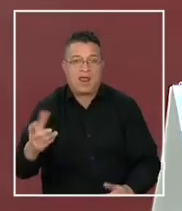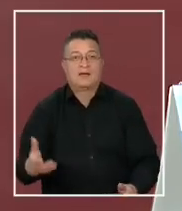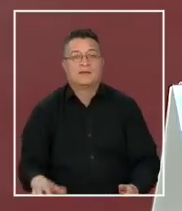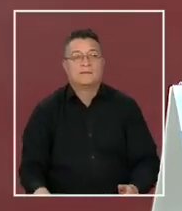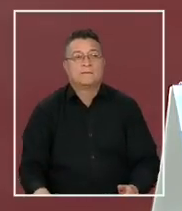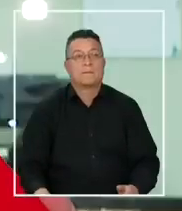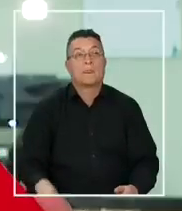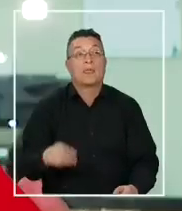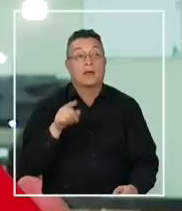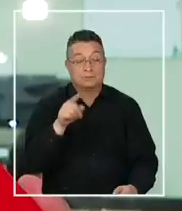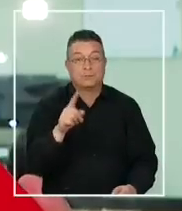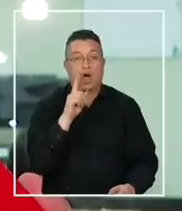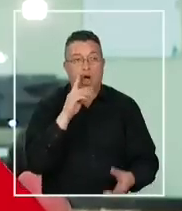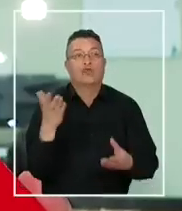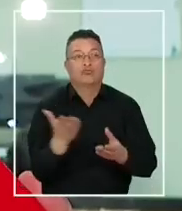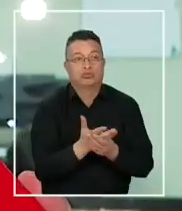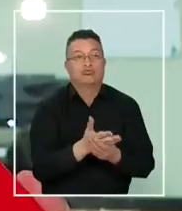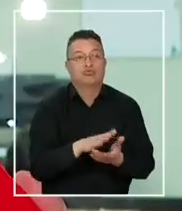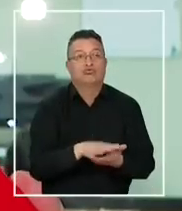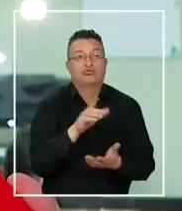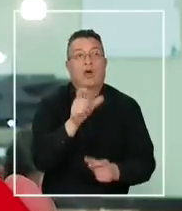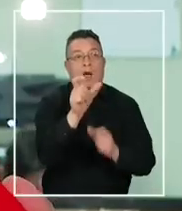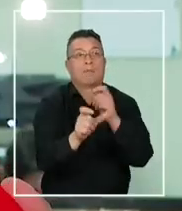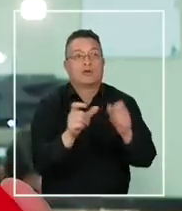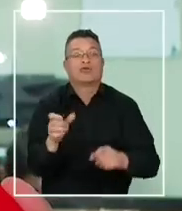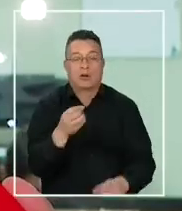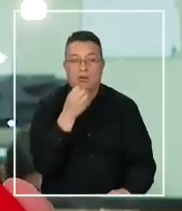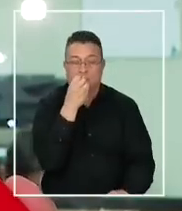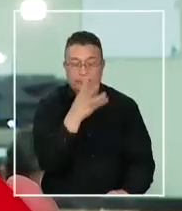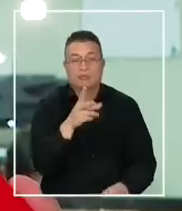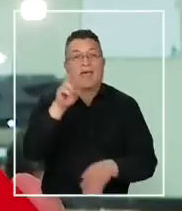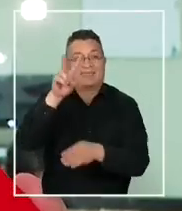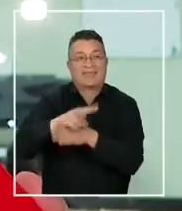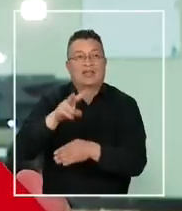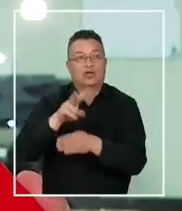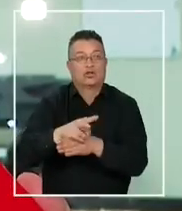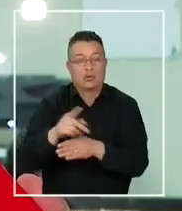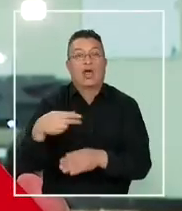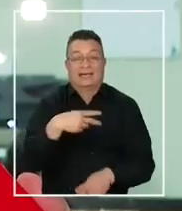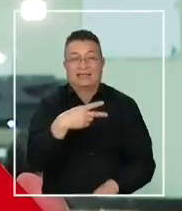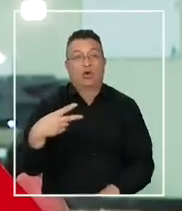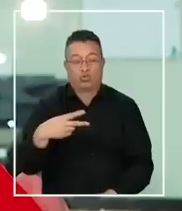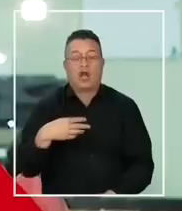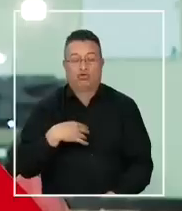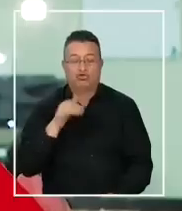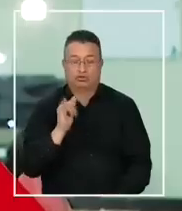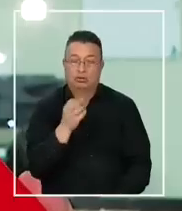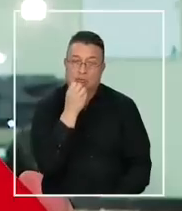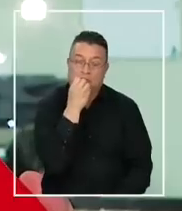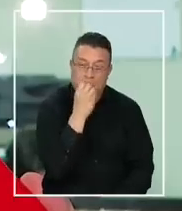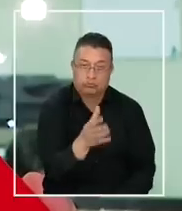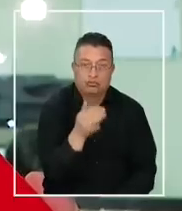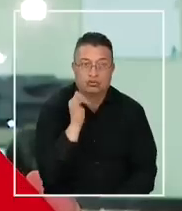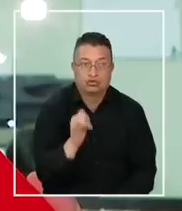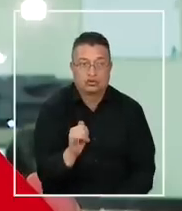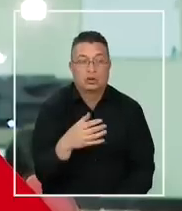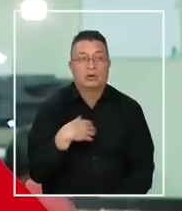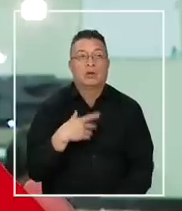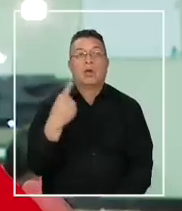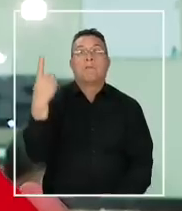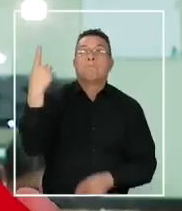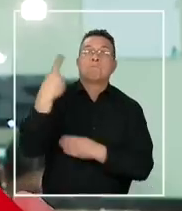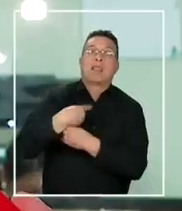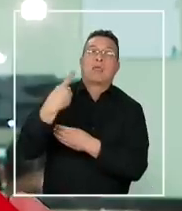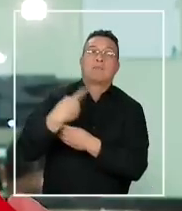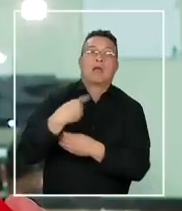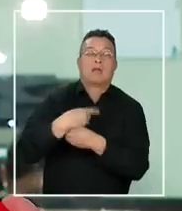Existen antecedentes a la carpeta investigativa de personas que declararon en calidad de testigo que ejercían el servicio sexual y que básicamente dan cuenta de circunstancias